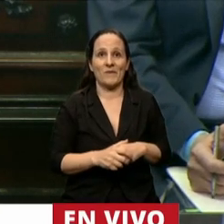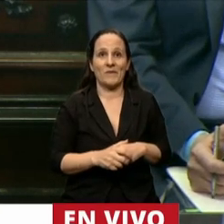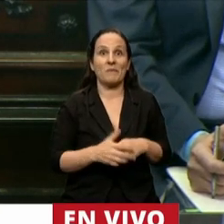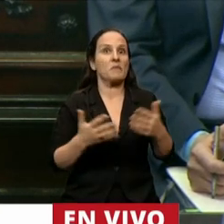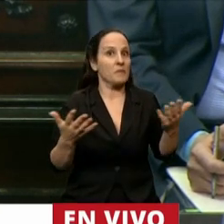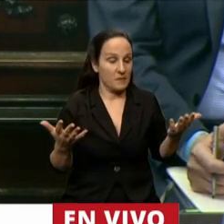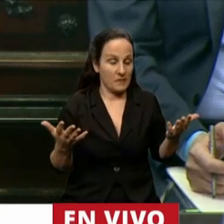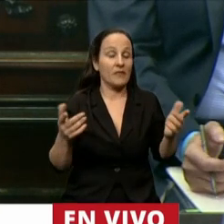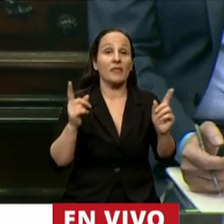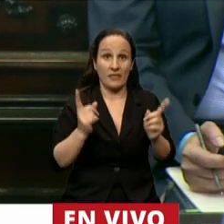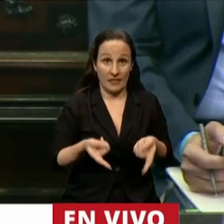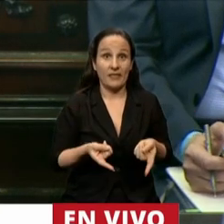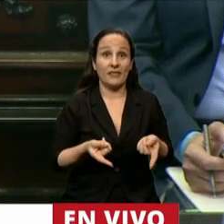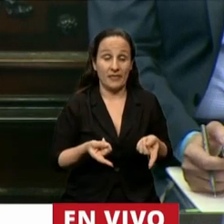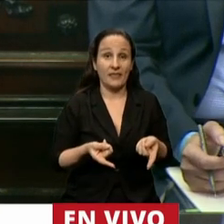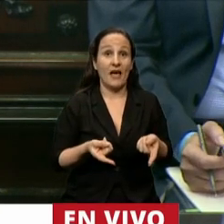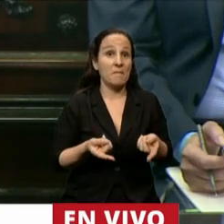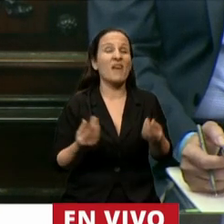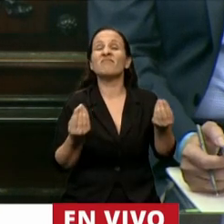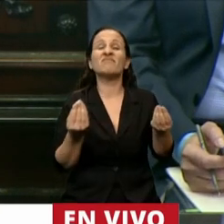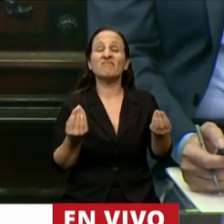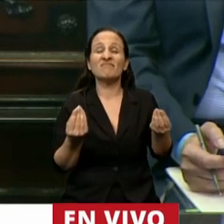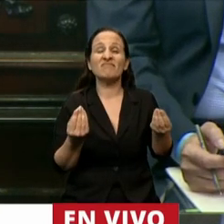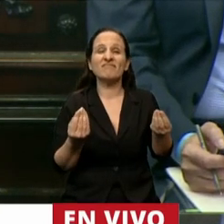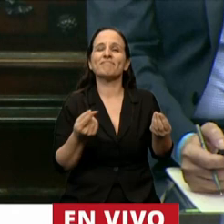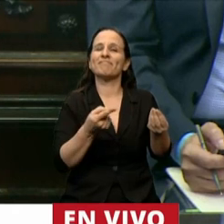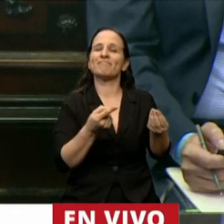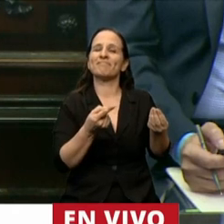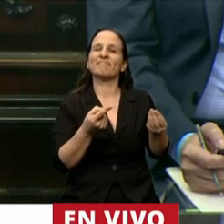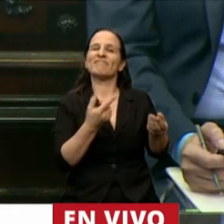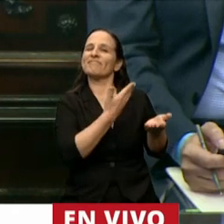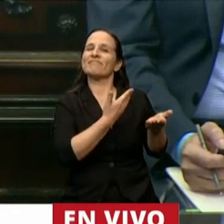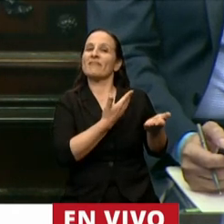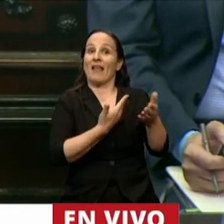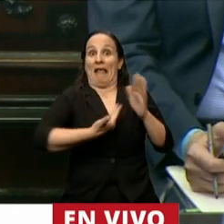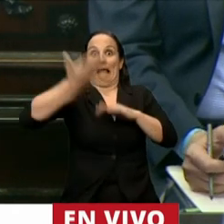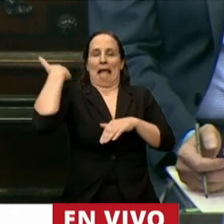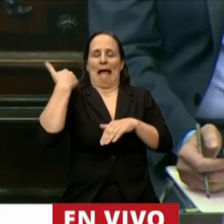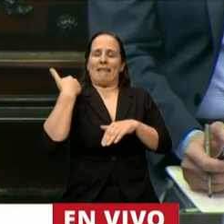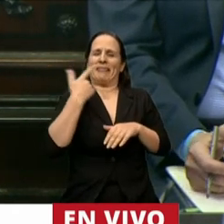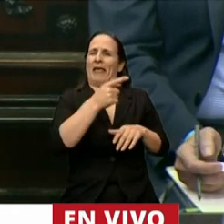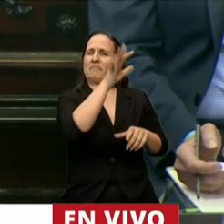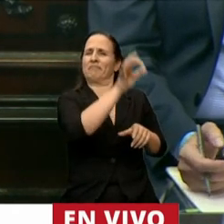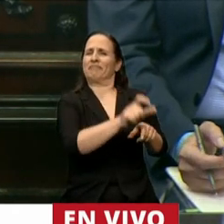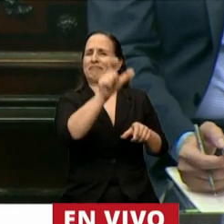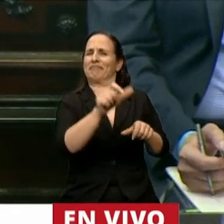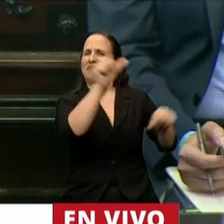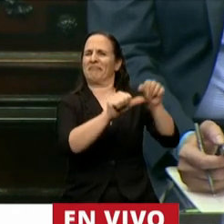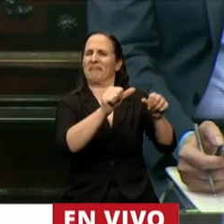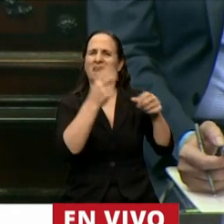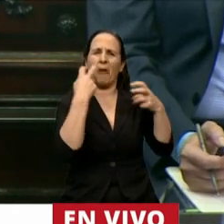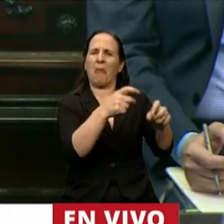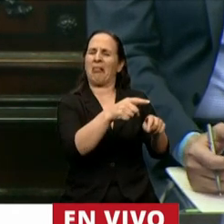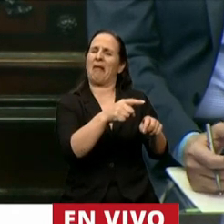parte de una política que los había estigmatizado a nuestros investigadores e investigadoras